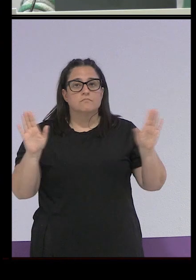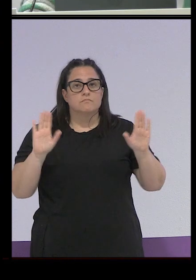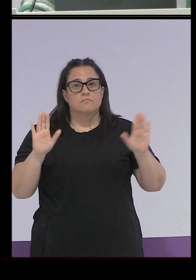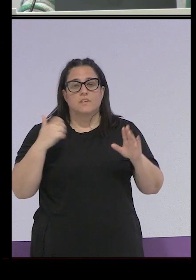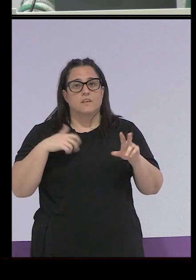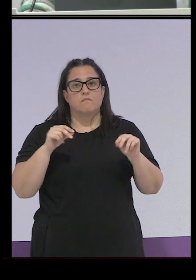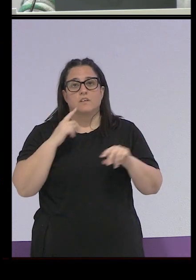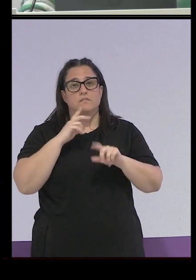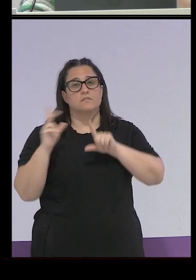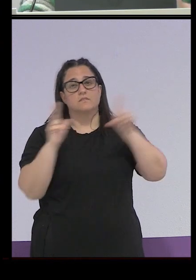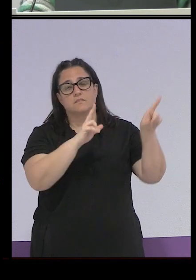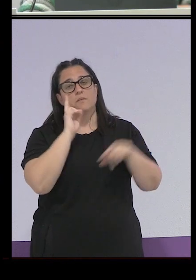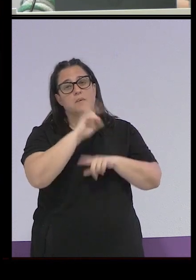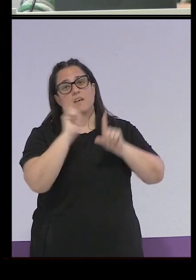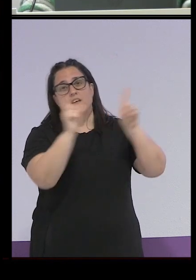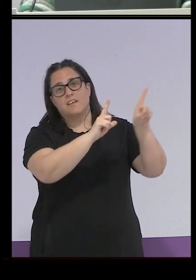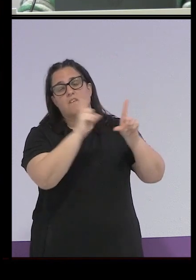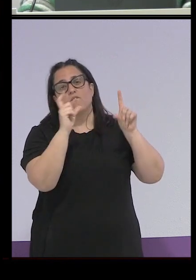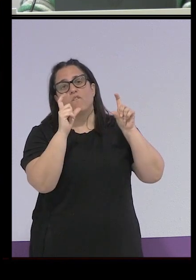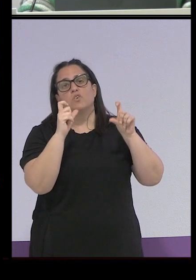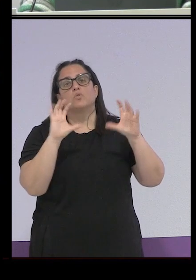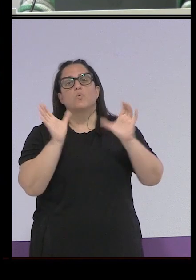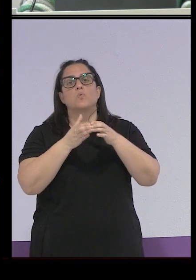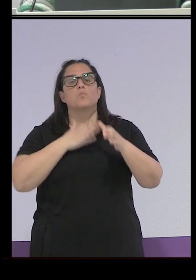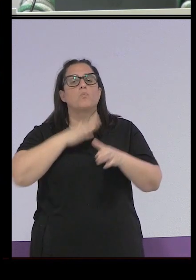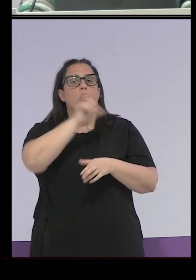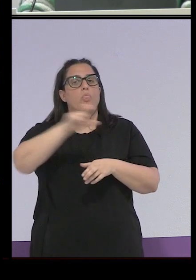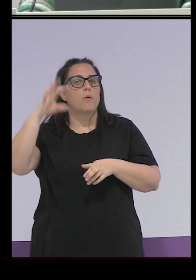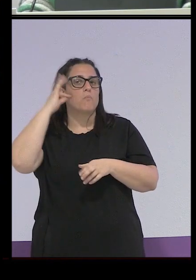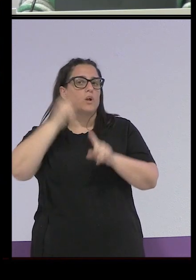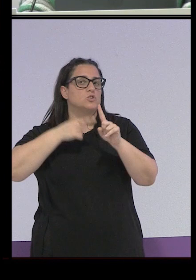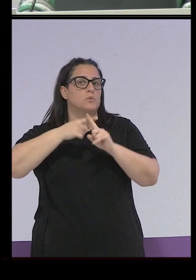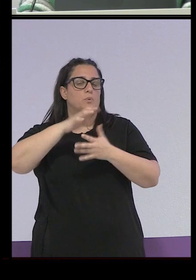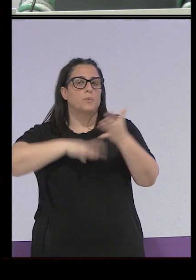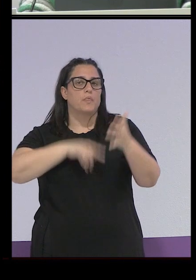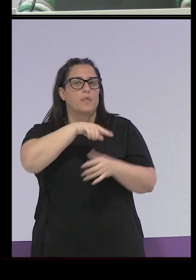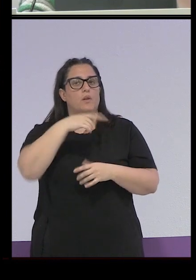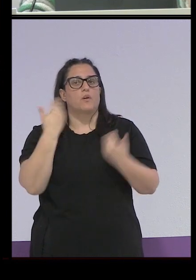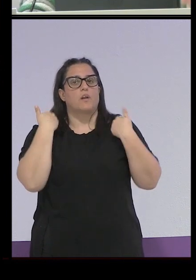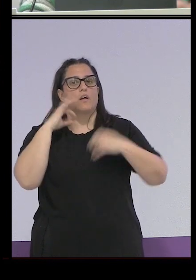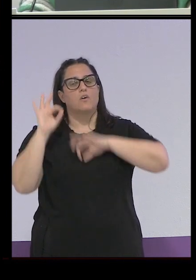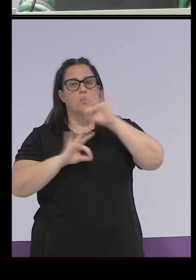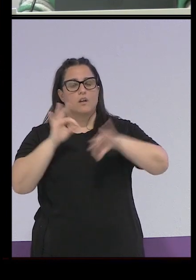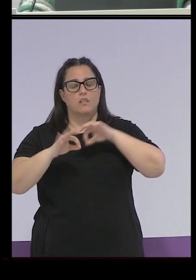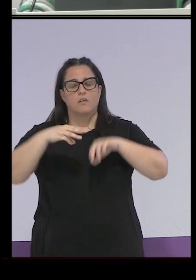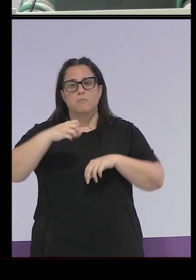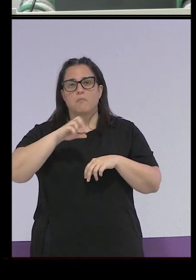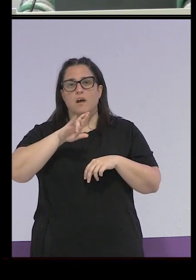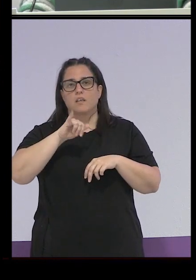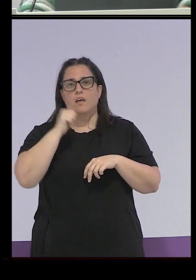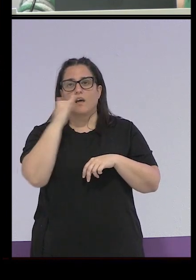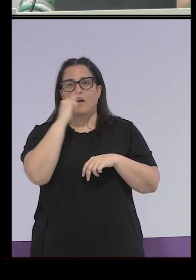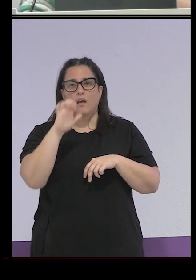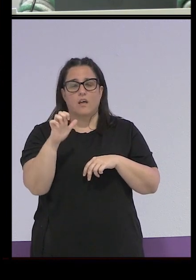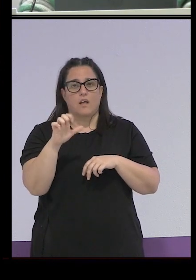aquí os dejo también una foto de un grupo de mujeres que sobre todo en Barcelona se están se están organizando María G. López por ejemplo acaba de